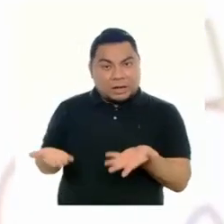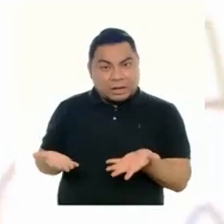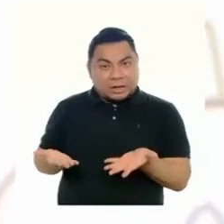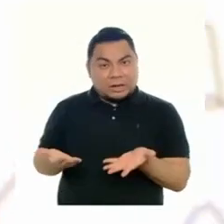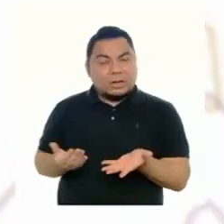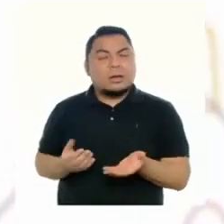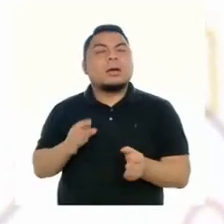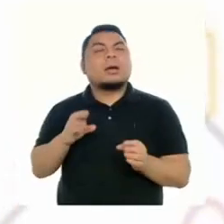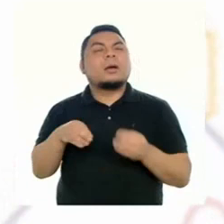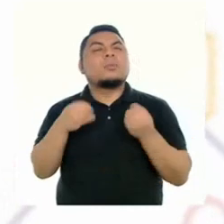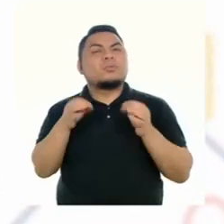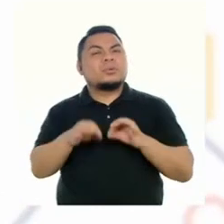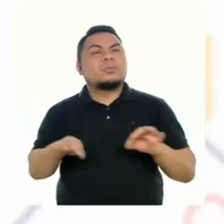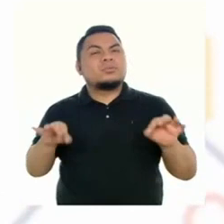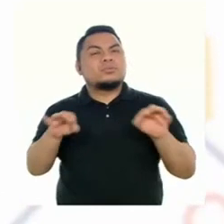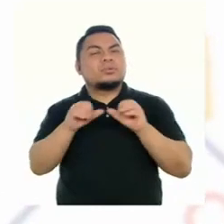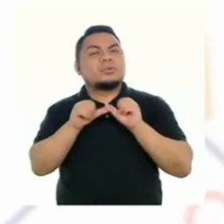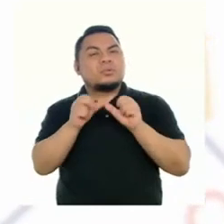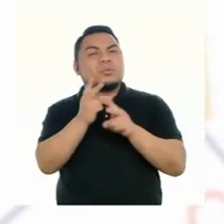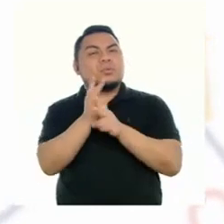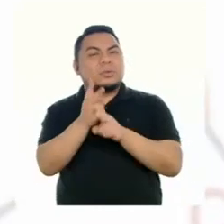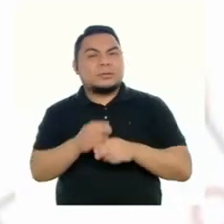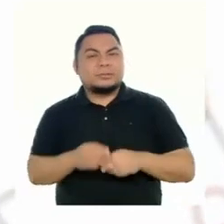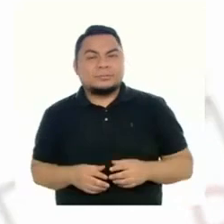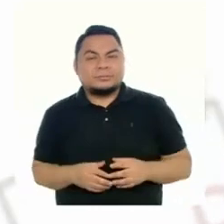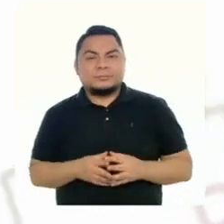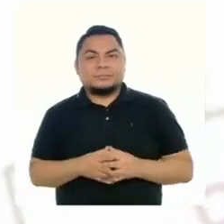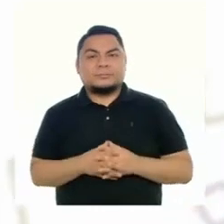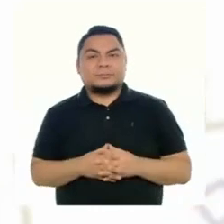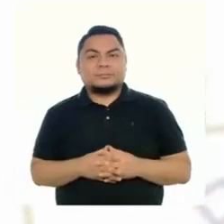¿Por qué es importante preservarla?